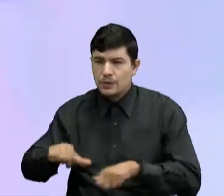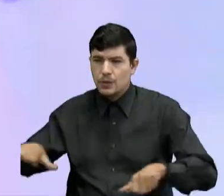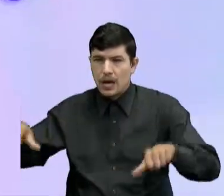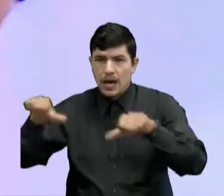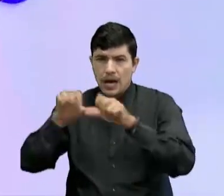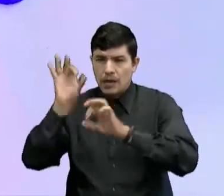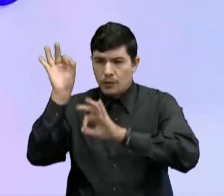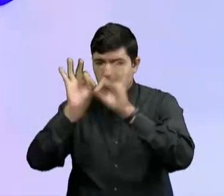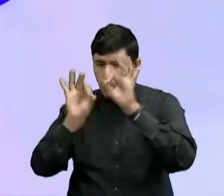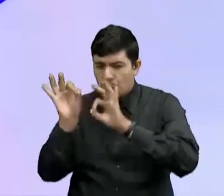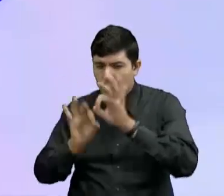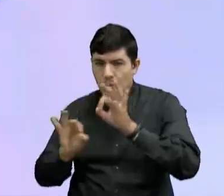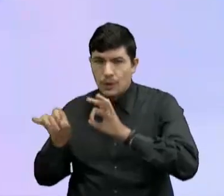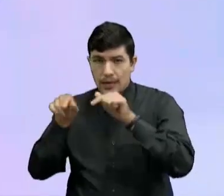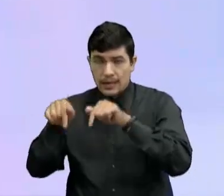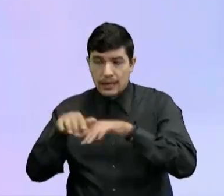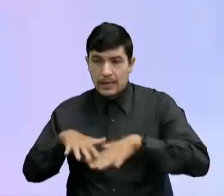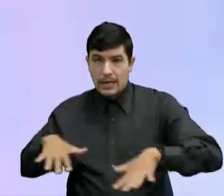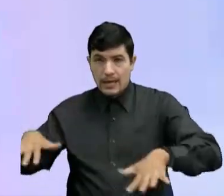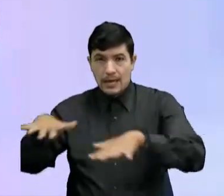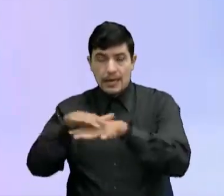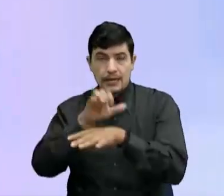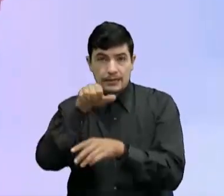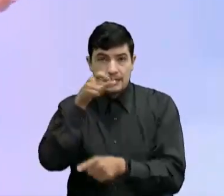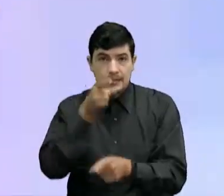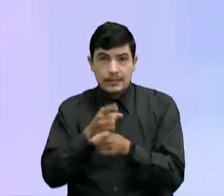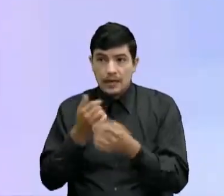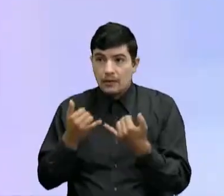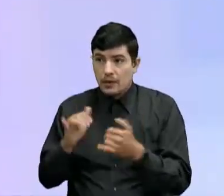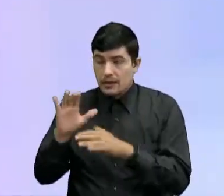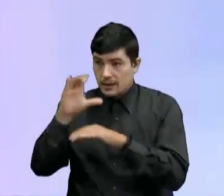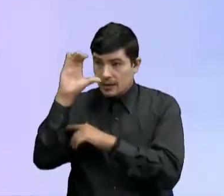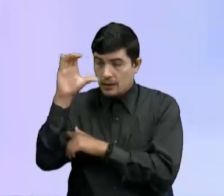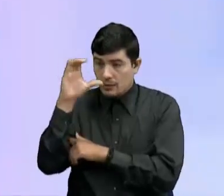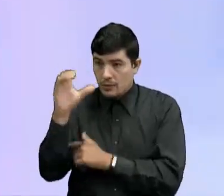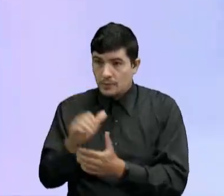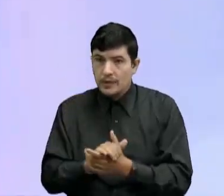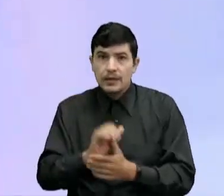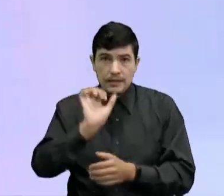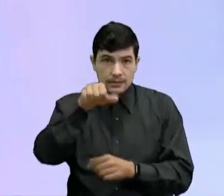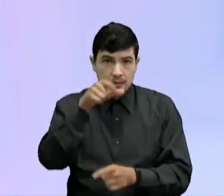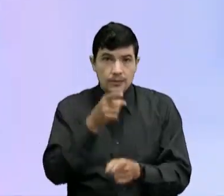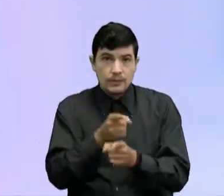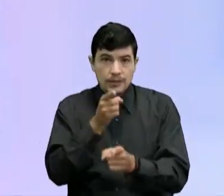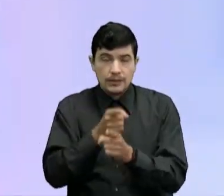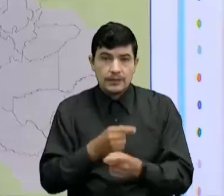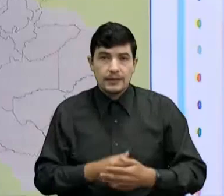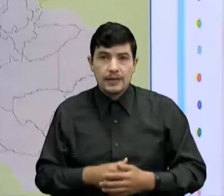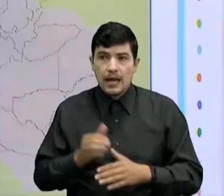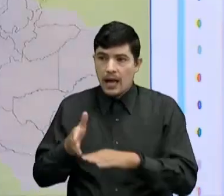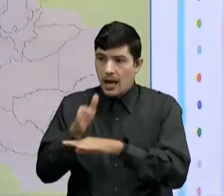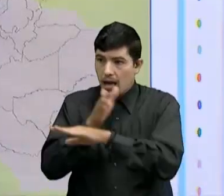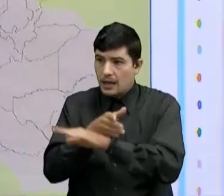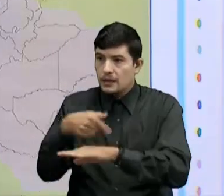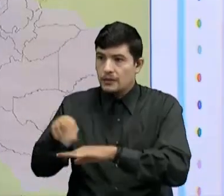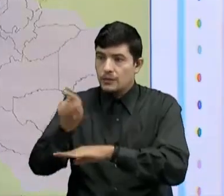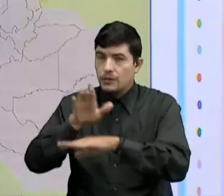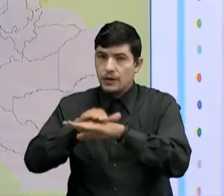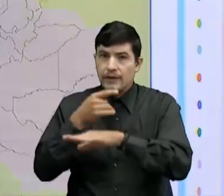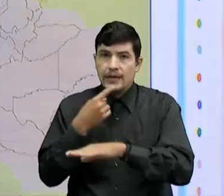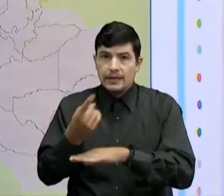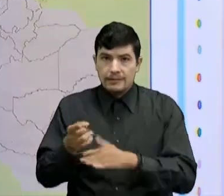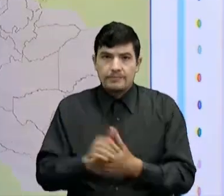astronómica En esta ocasión de Colombia, ¿cierto? Sí, claro Arianna, ya lo mencionaste Posición